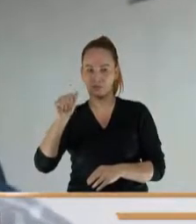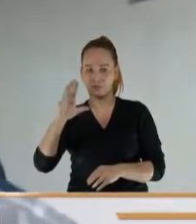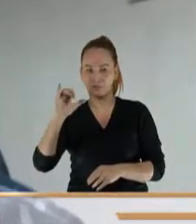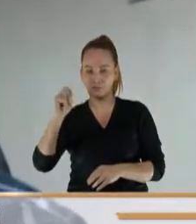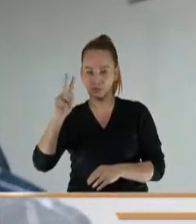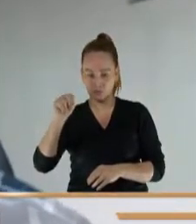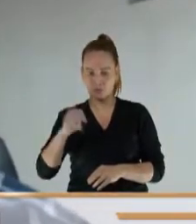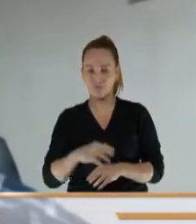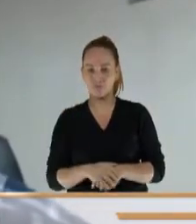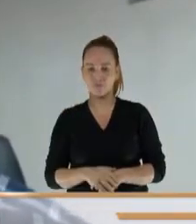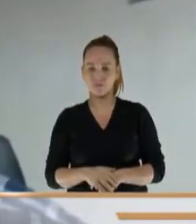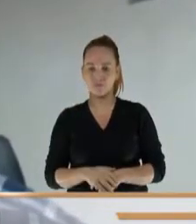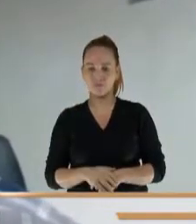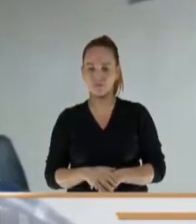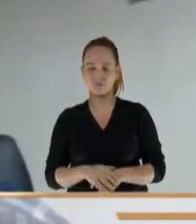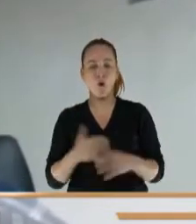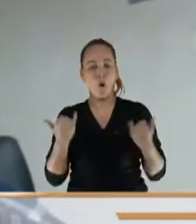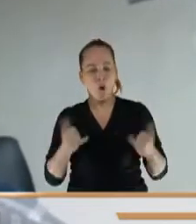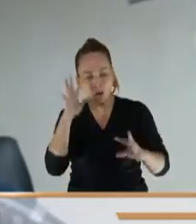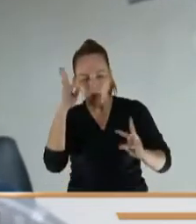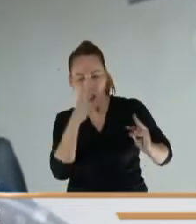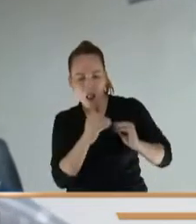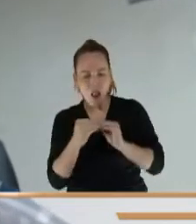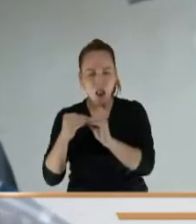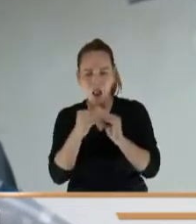conciliación?